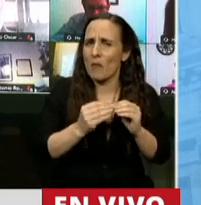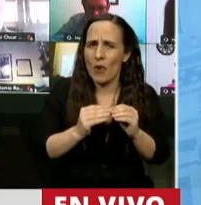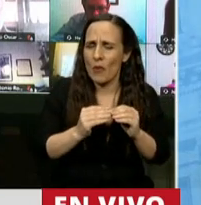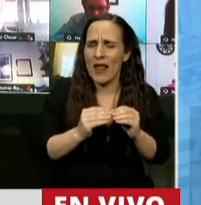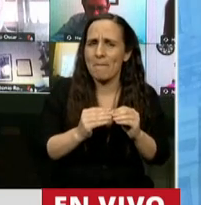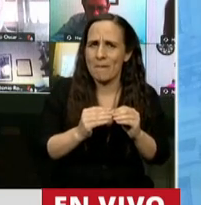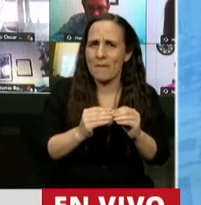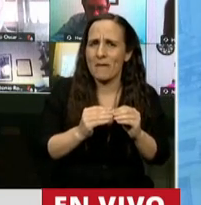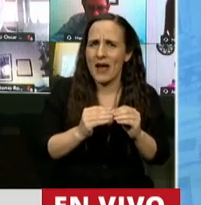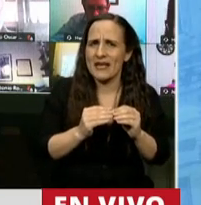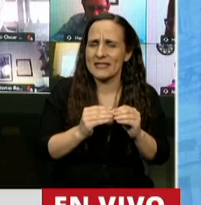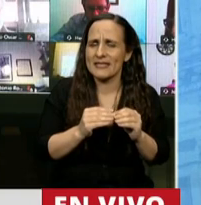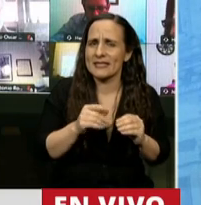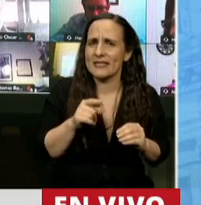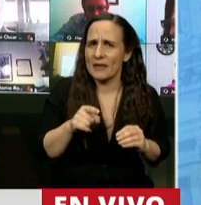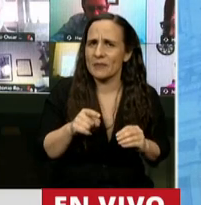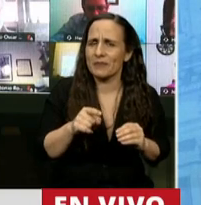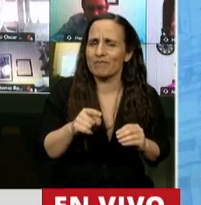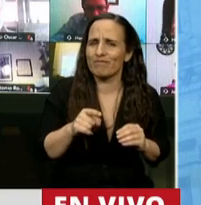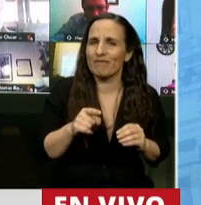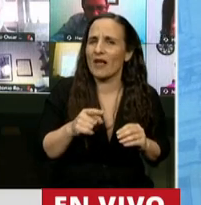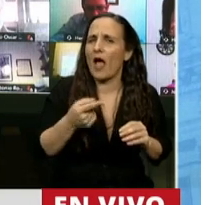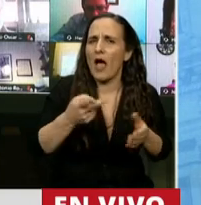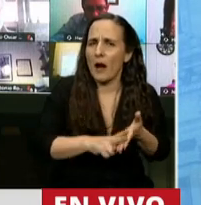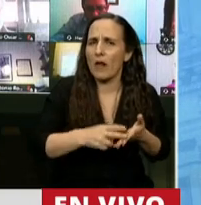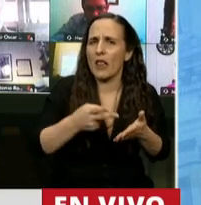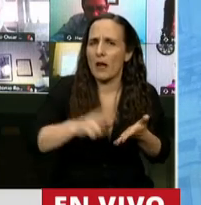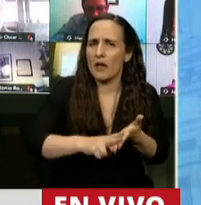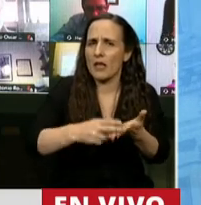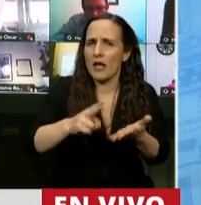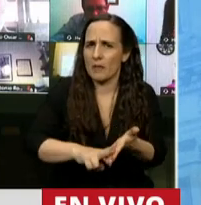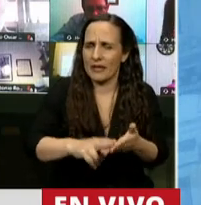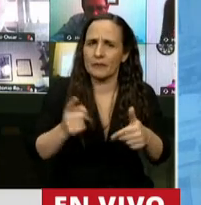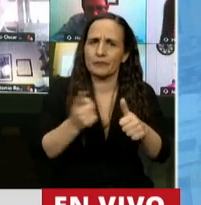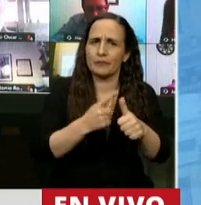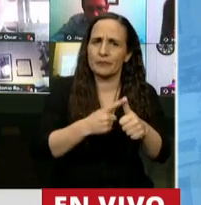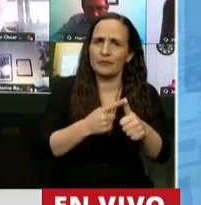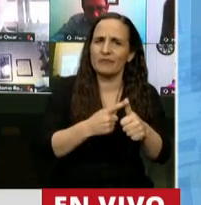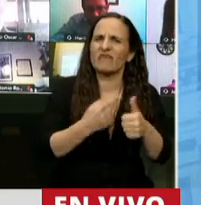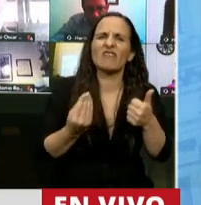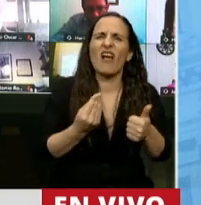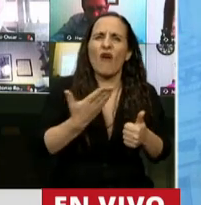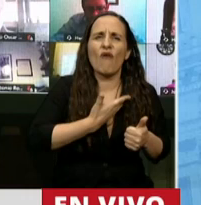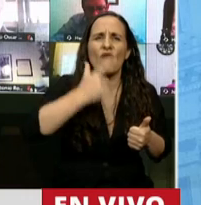y son, por sobre todas las cosas, recurrentes. El primero es la idea de federalismo.